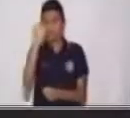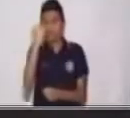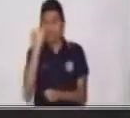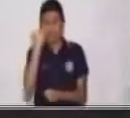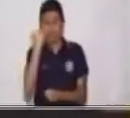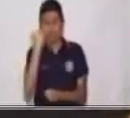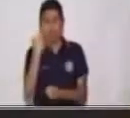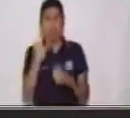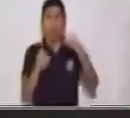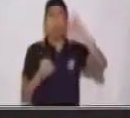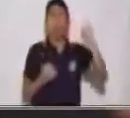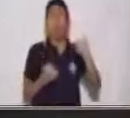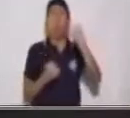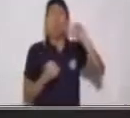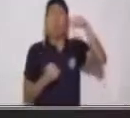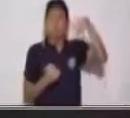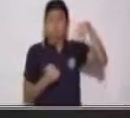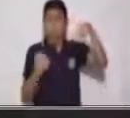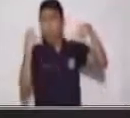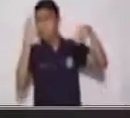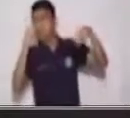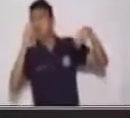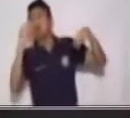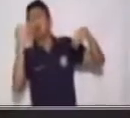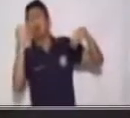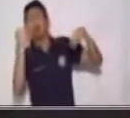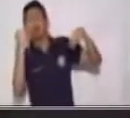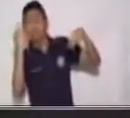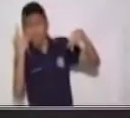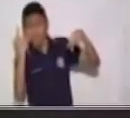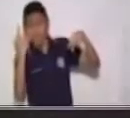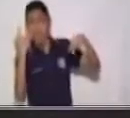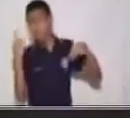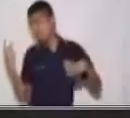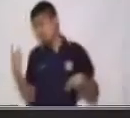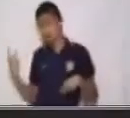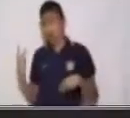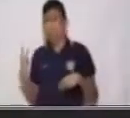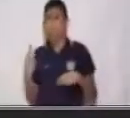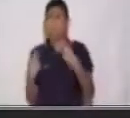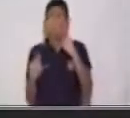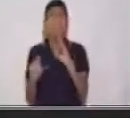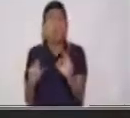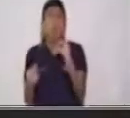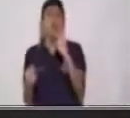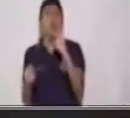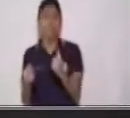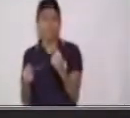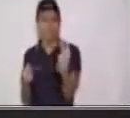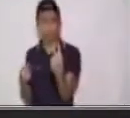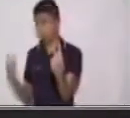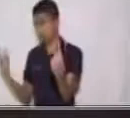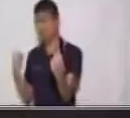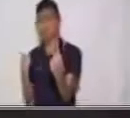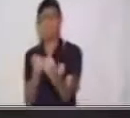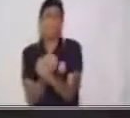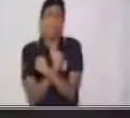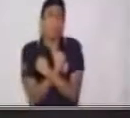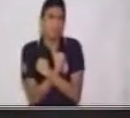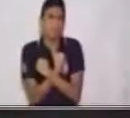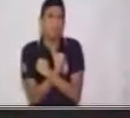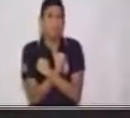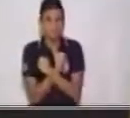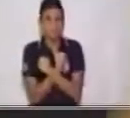y Susi aman a sus hijos. Muy bien. Entonces, ahora todos listos porque les voy a hacer